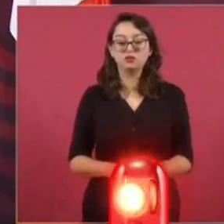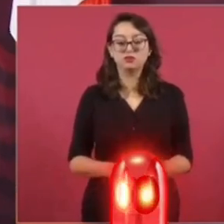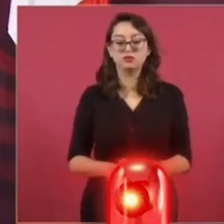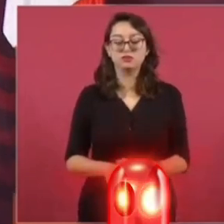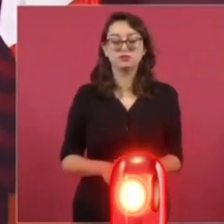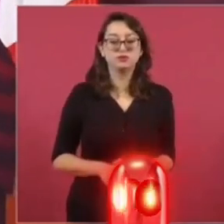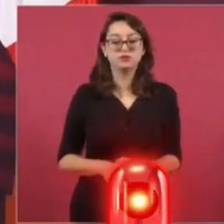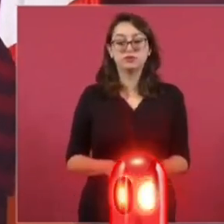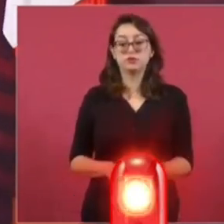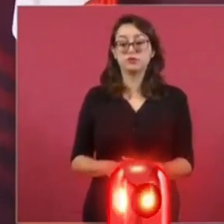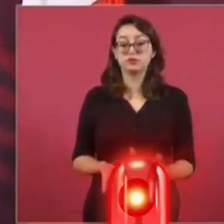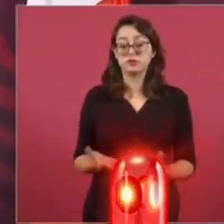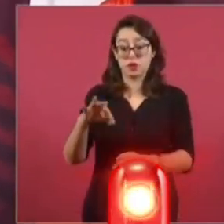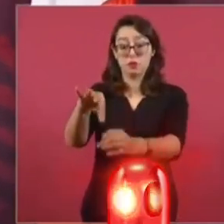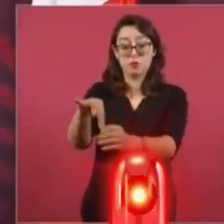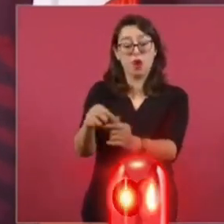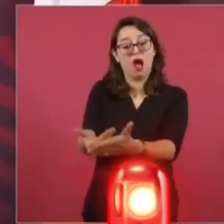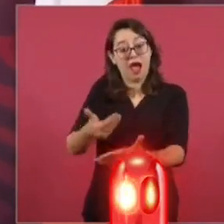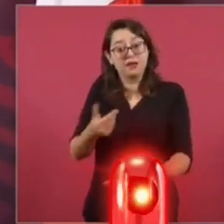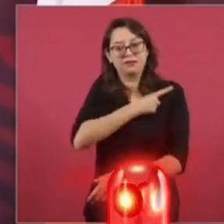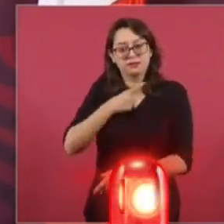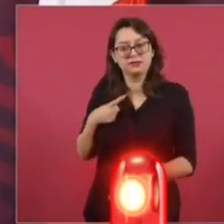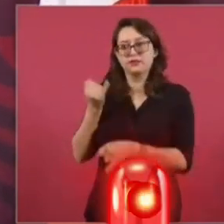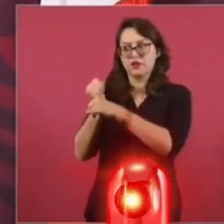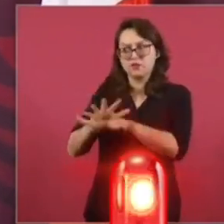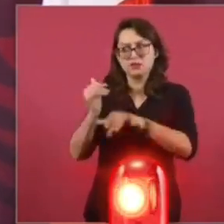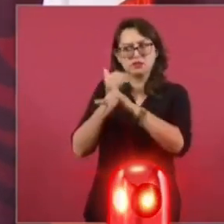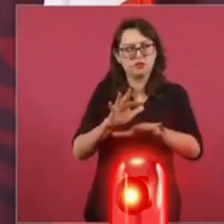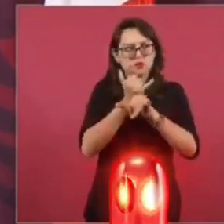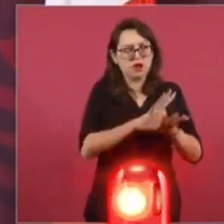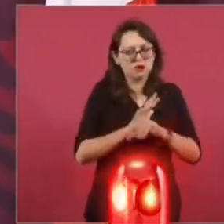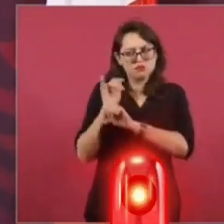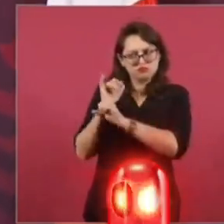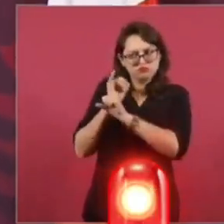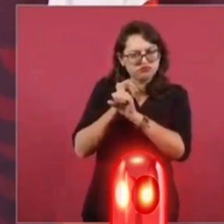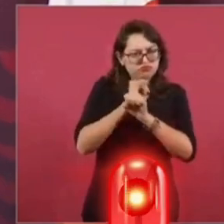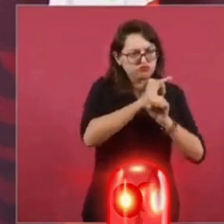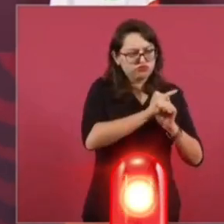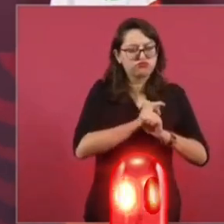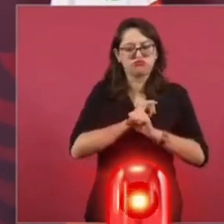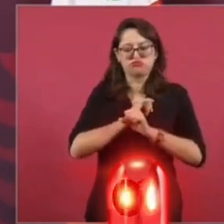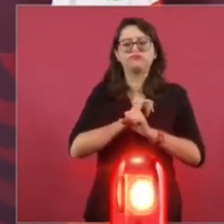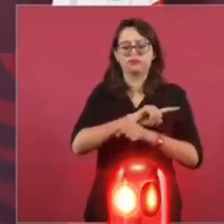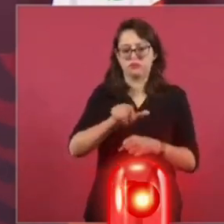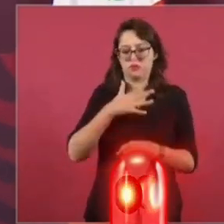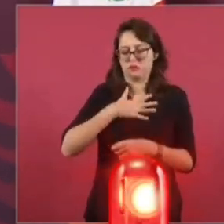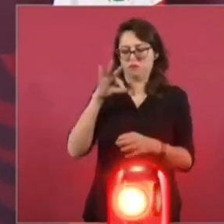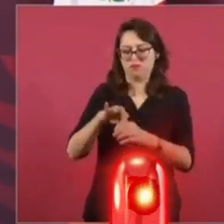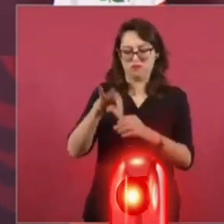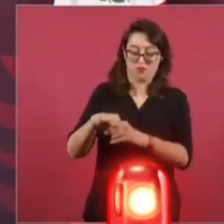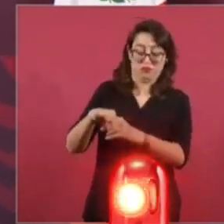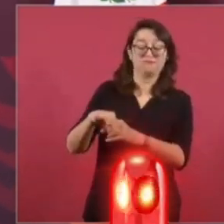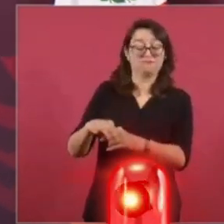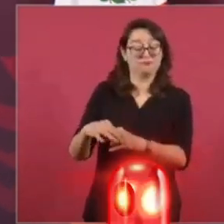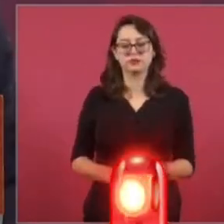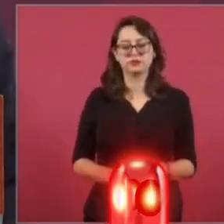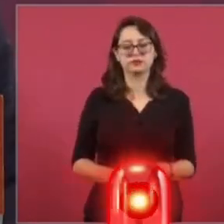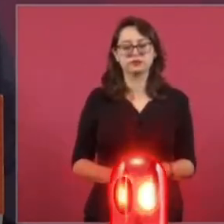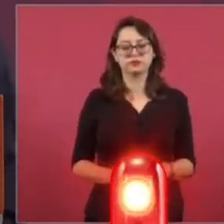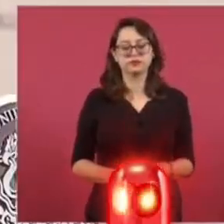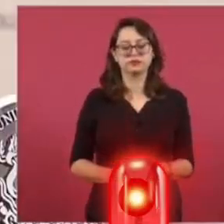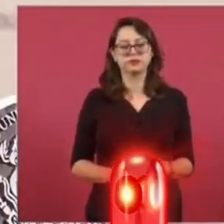O sea, el voto es un poder. Hay que ejercerlo.